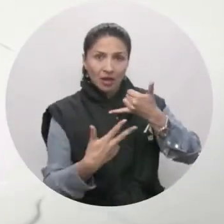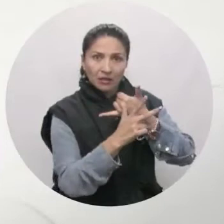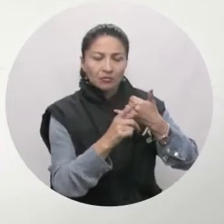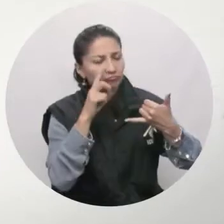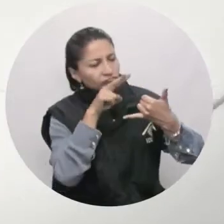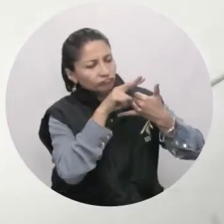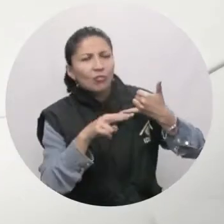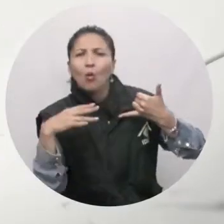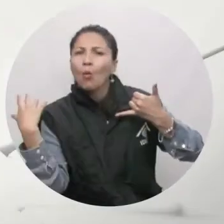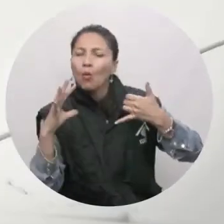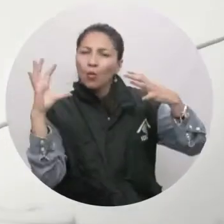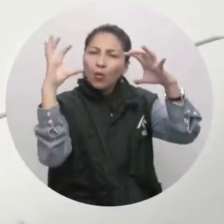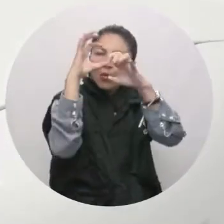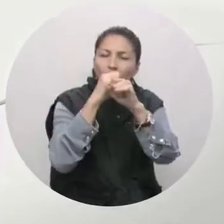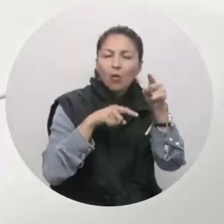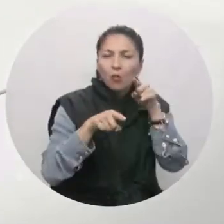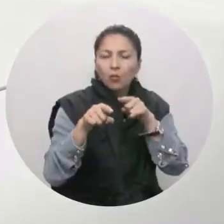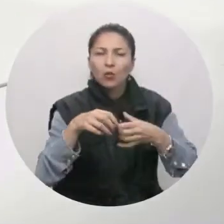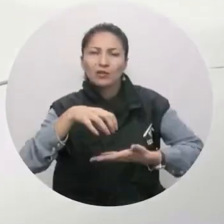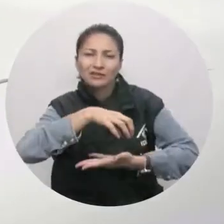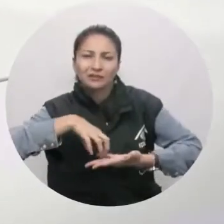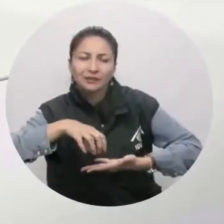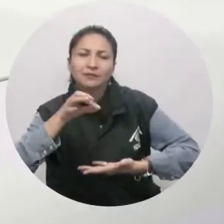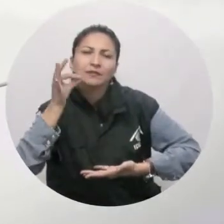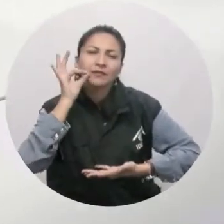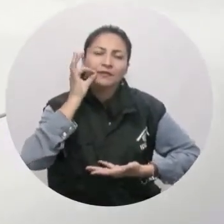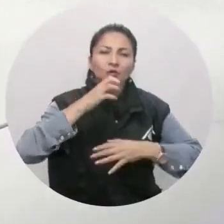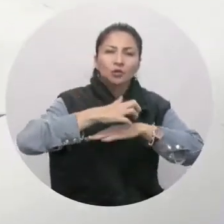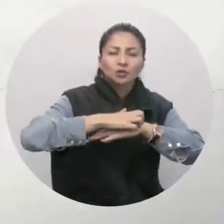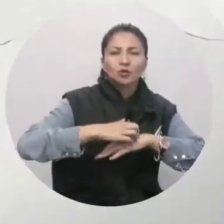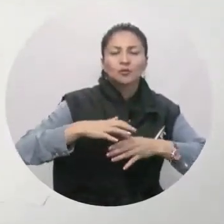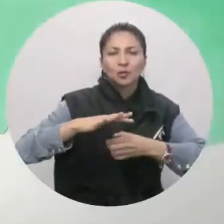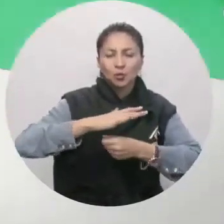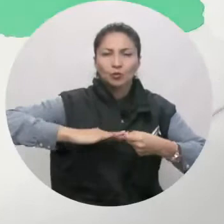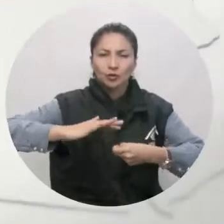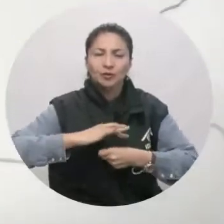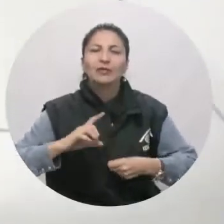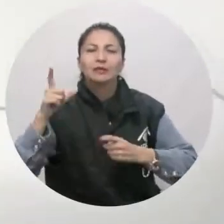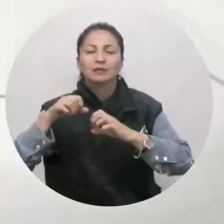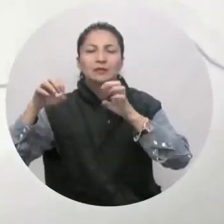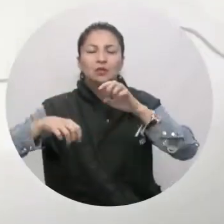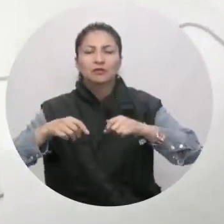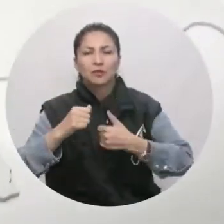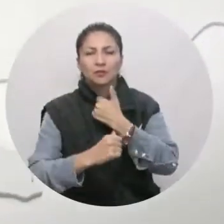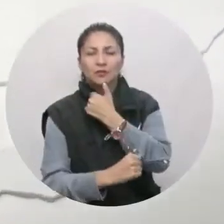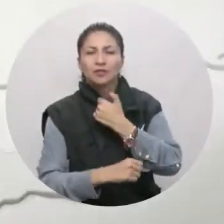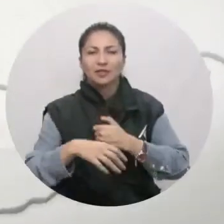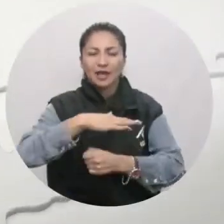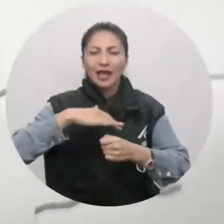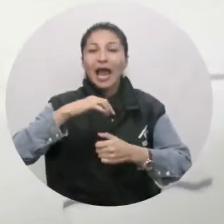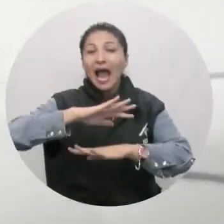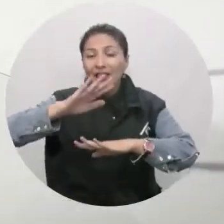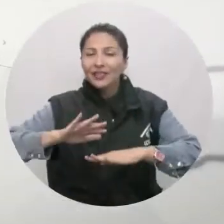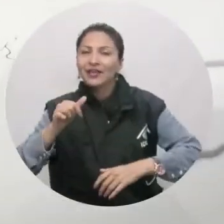Cafetero, Tolima, Cundinamarca y lloviznas en Boyacá, Antioquia y Cauca. Sobre la Orinoquía tenemos